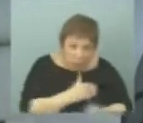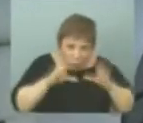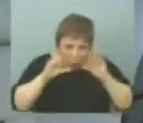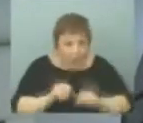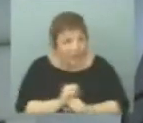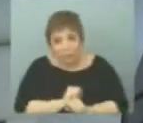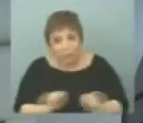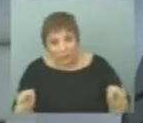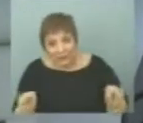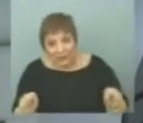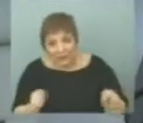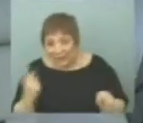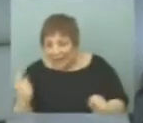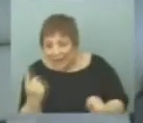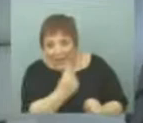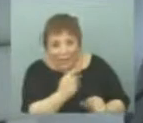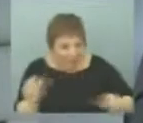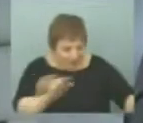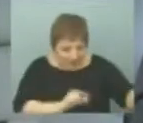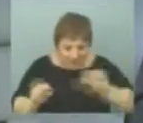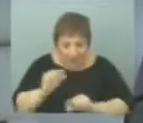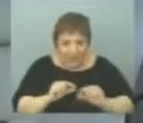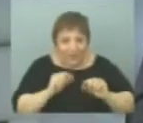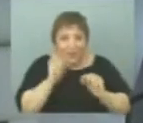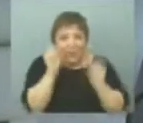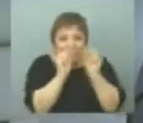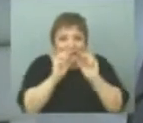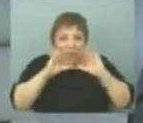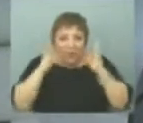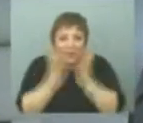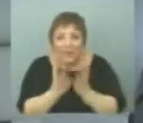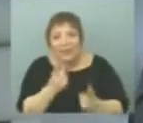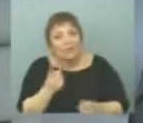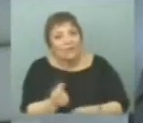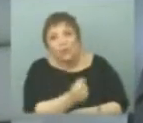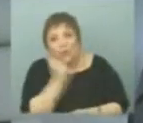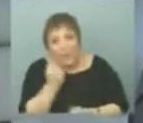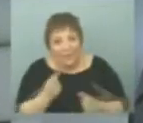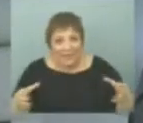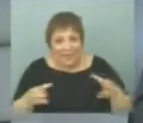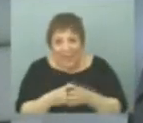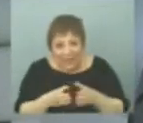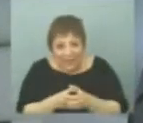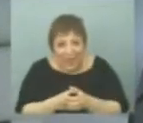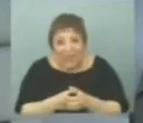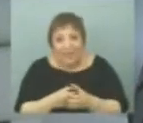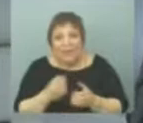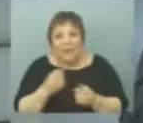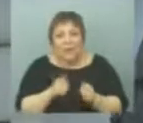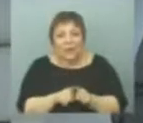pequeñísimas partes de un universo. Y por lo tanto lo fundamental es tener equipos y tener cuadros